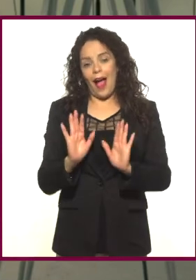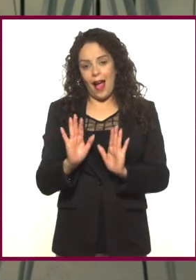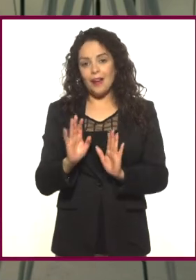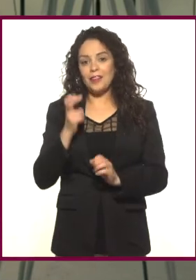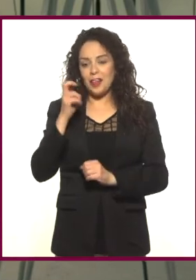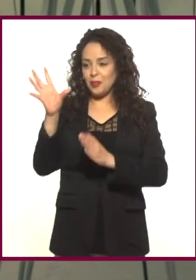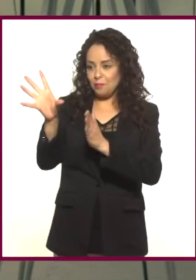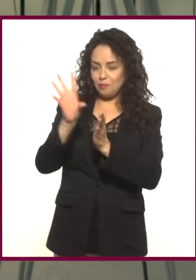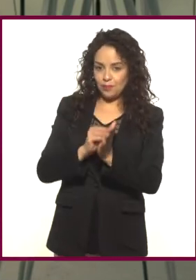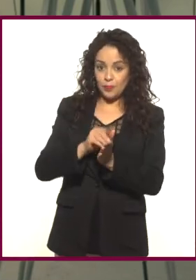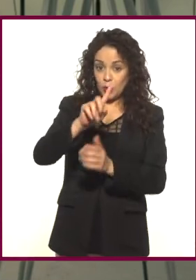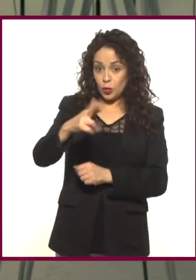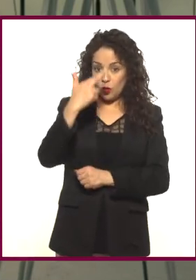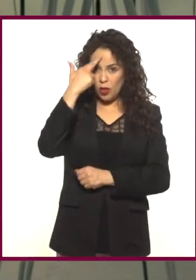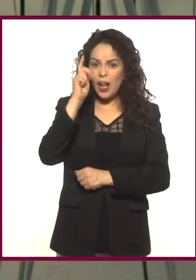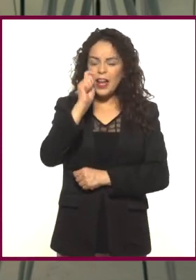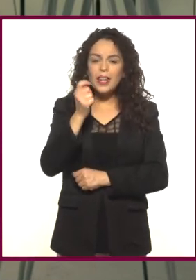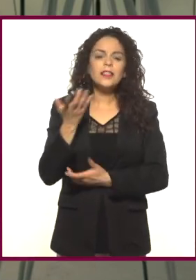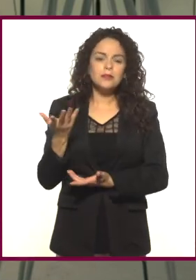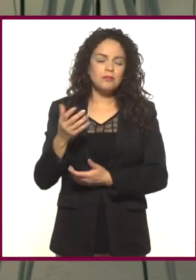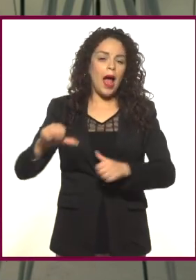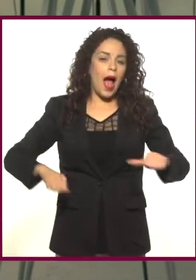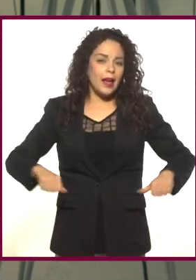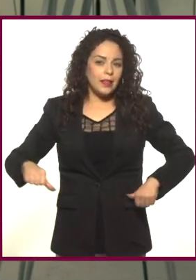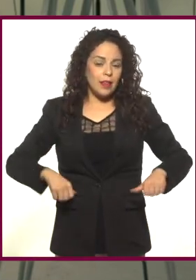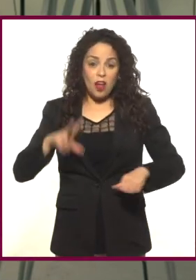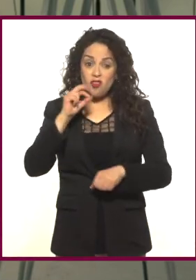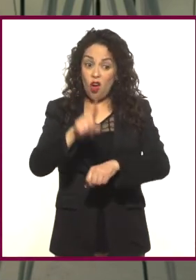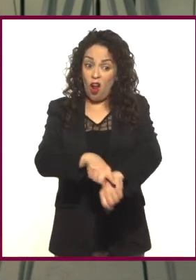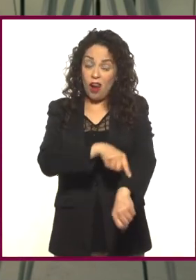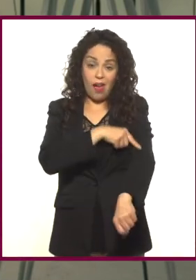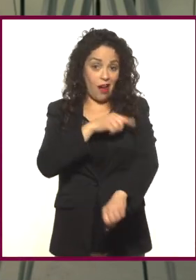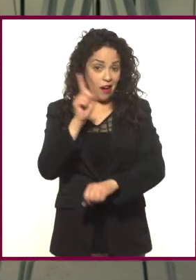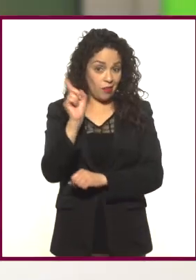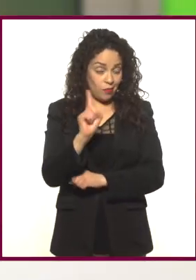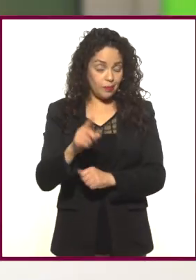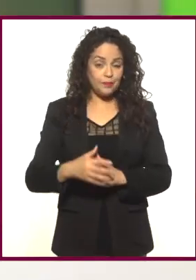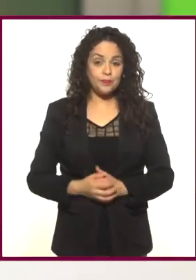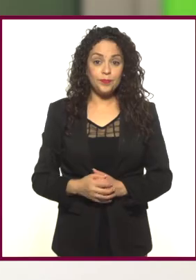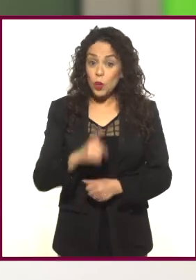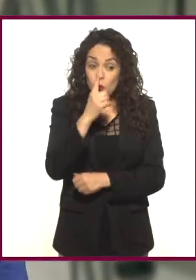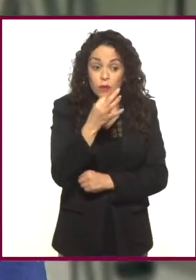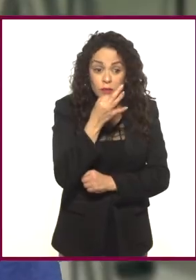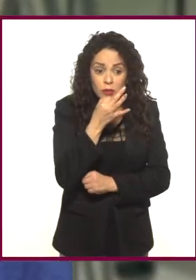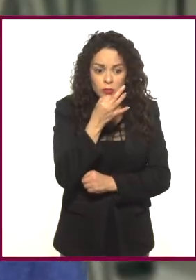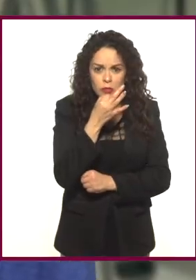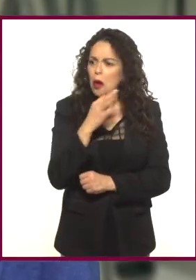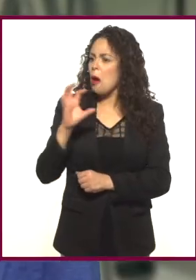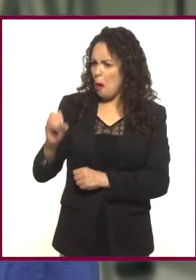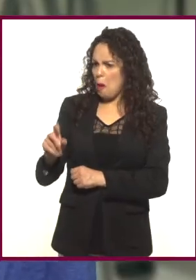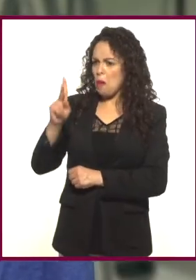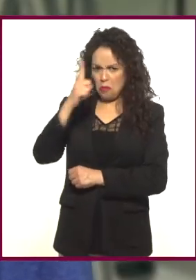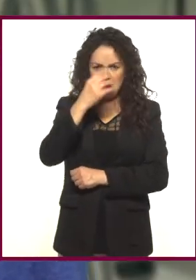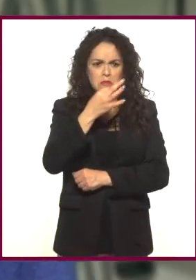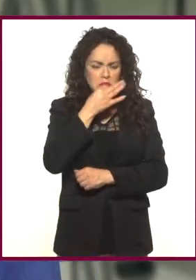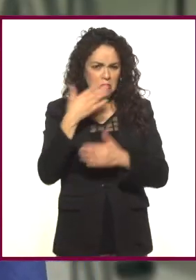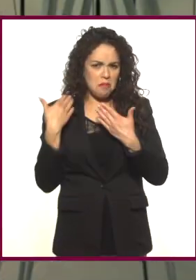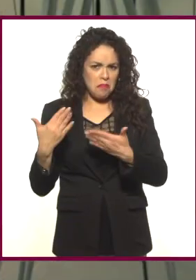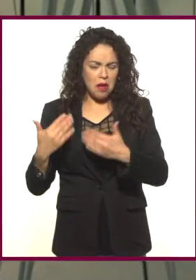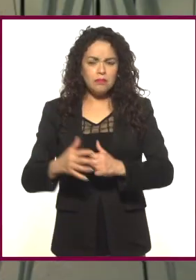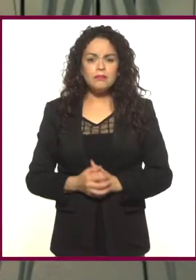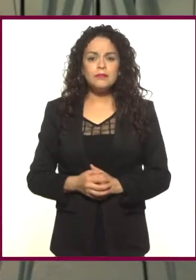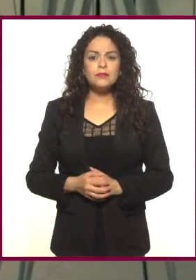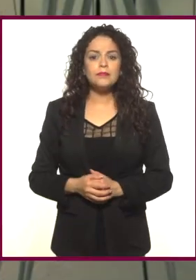Recuerda que es un ejercicio, así que piensa en que no dure demasiado. ¿Un minuto? Va, un minuto.